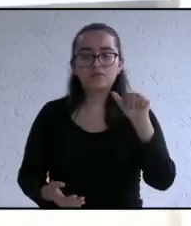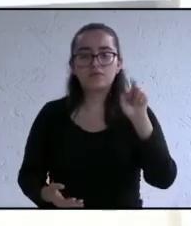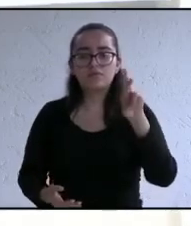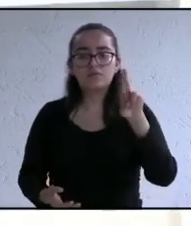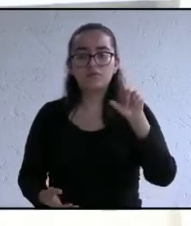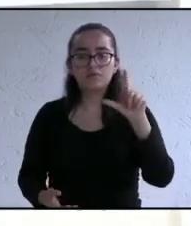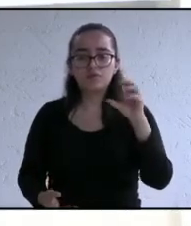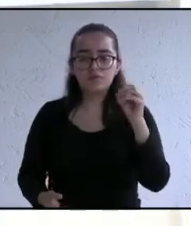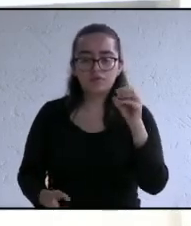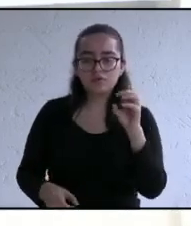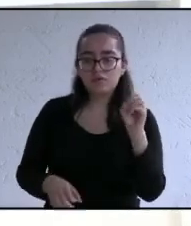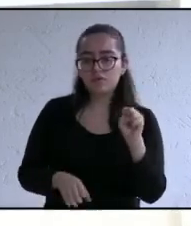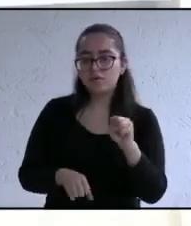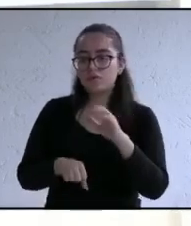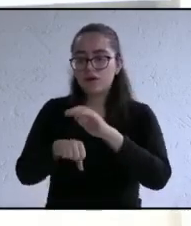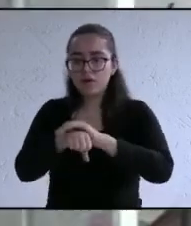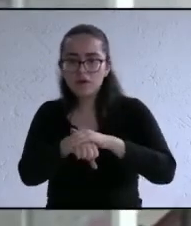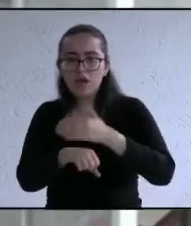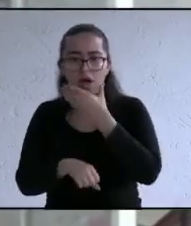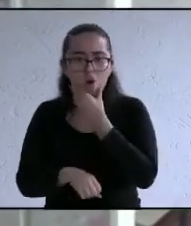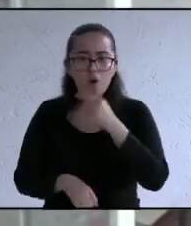candidato Amigas y amigos de Actopan